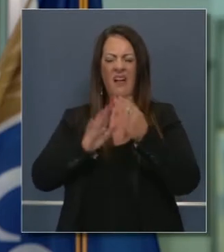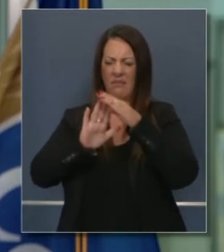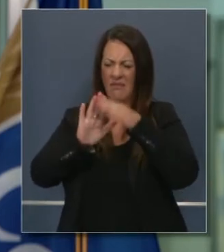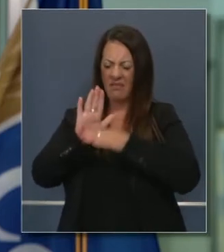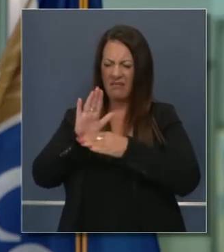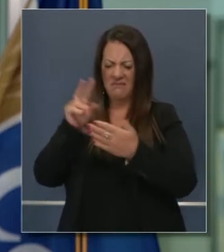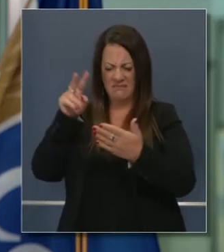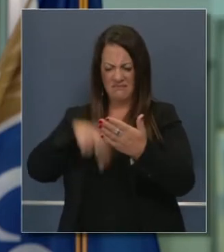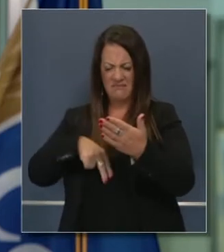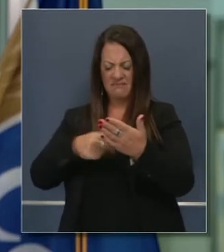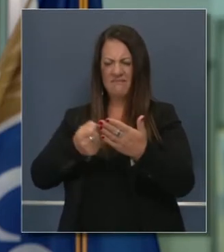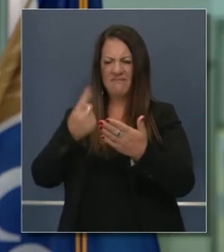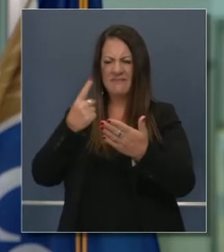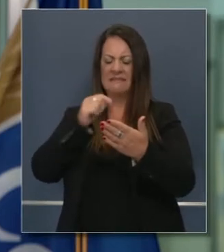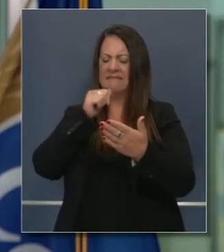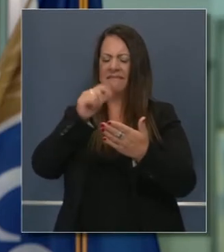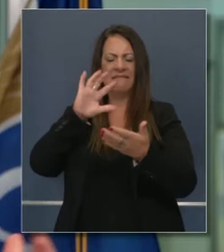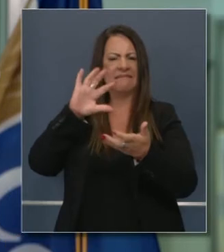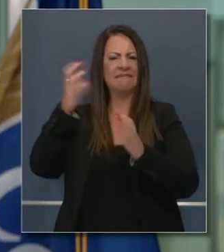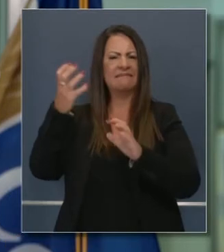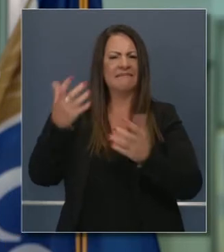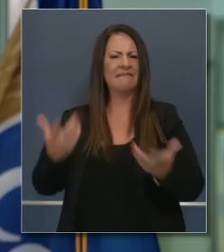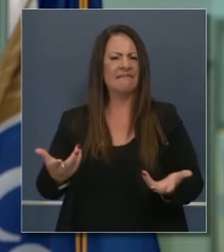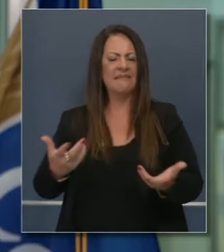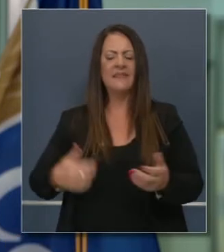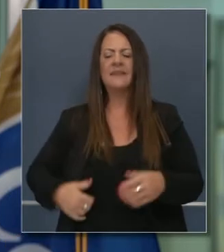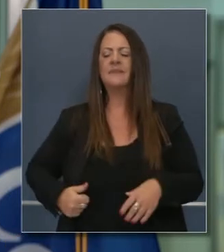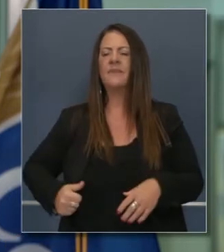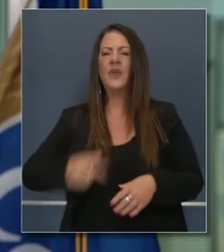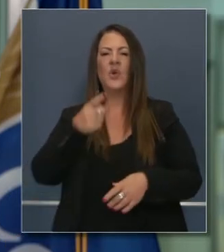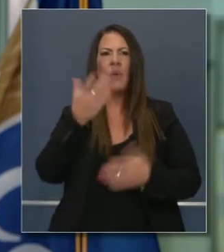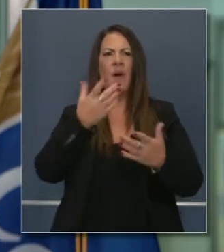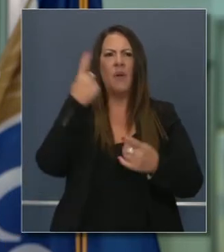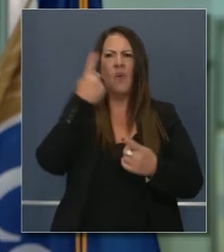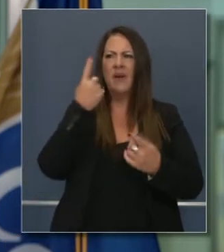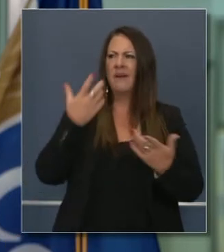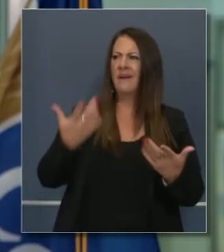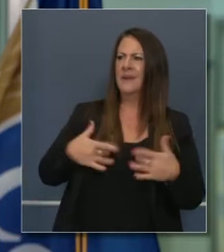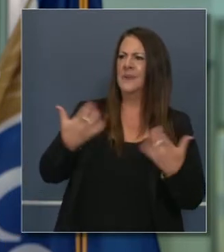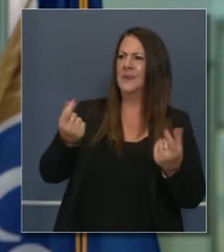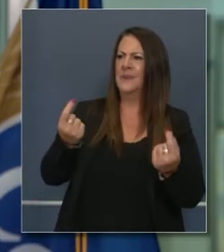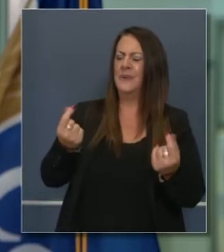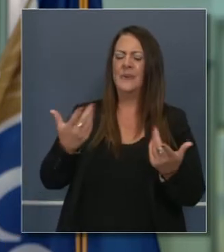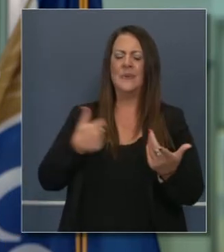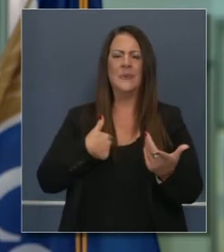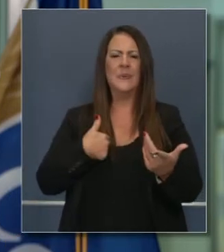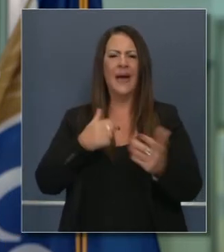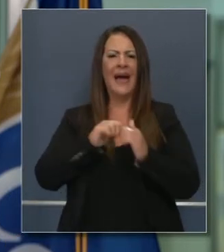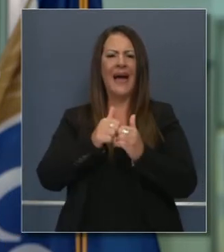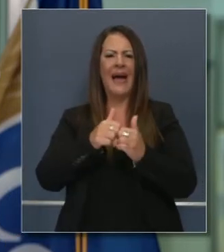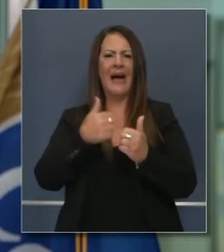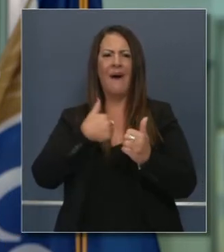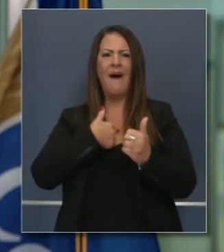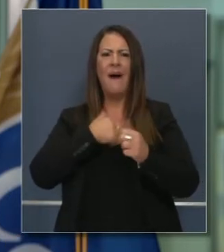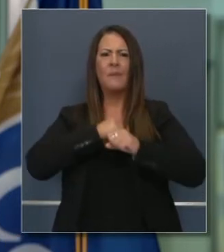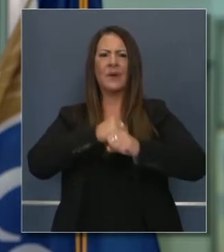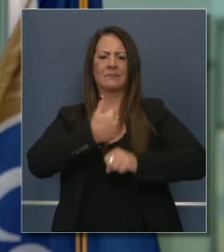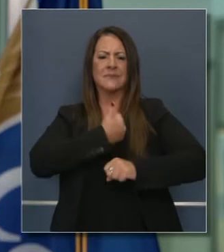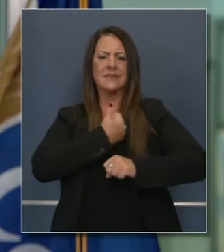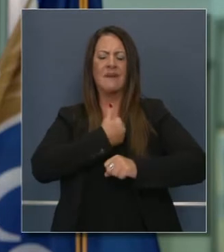maree, particularmente si usted simplemente quiere saber qué está pasando y cómo podemos evitarlo,